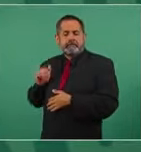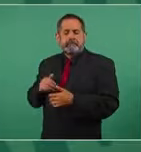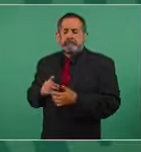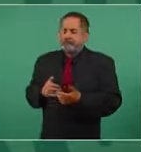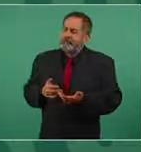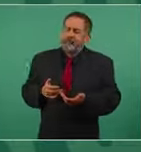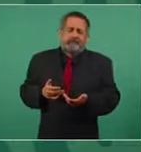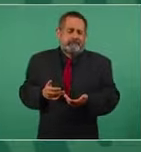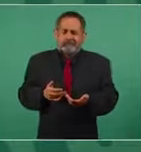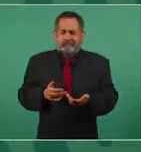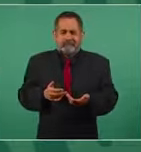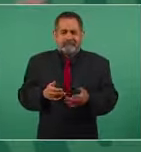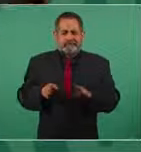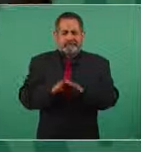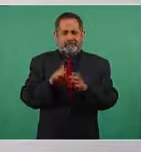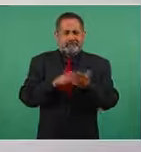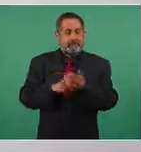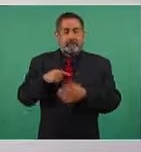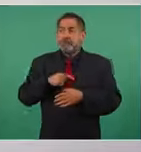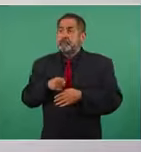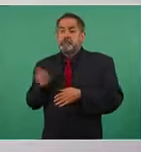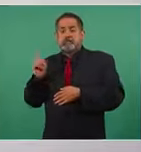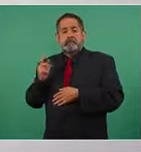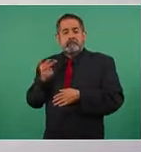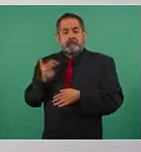en el plantón, sino se va a un hotel